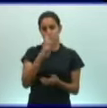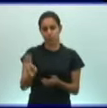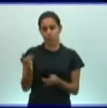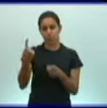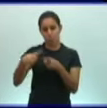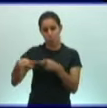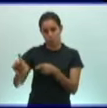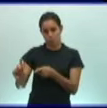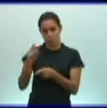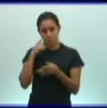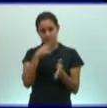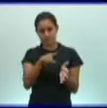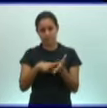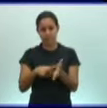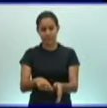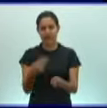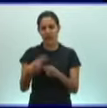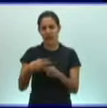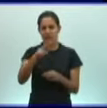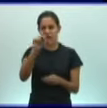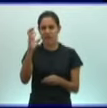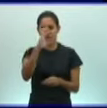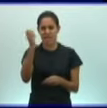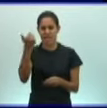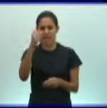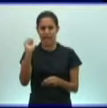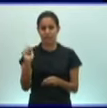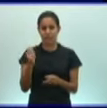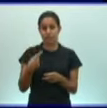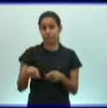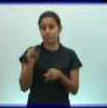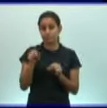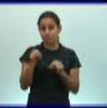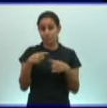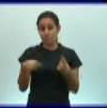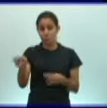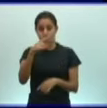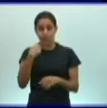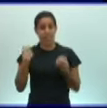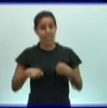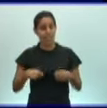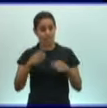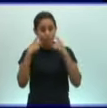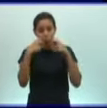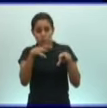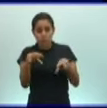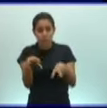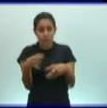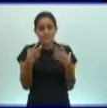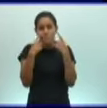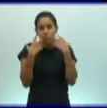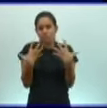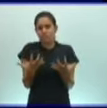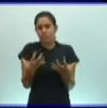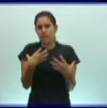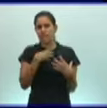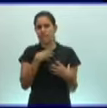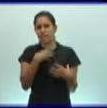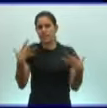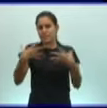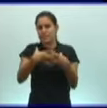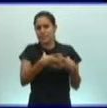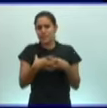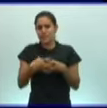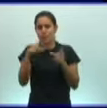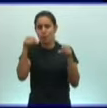necátor. Son especies que ustedes deben conocer por la importancia y la relación que tienen con el hombre. Tanto en